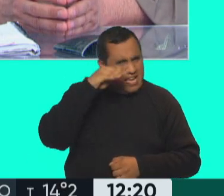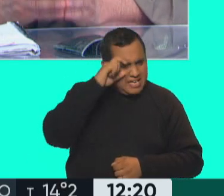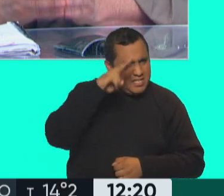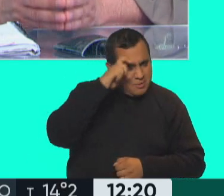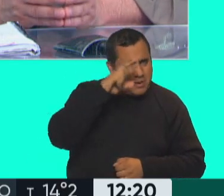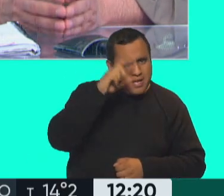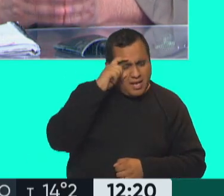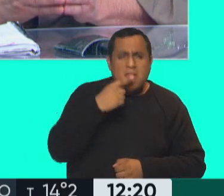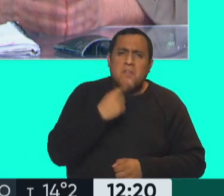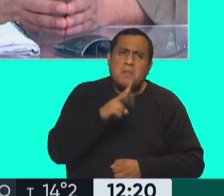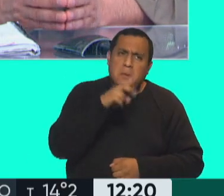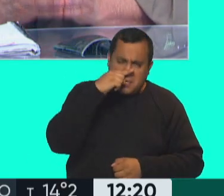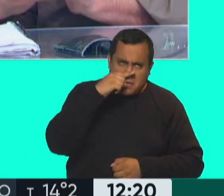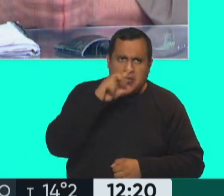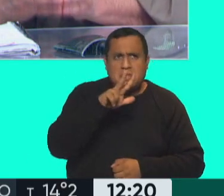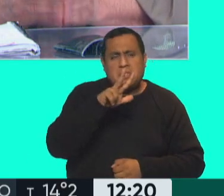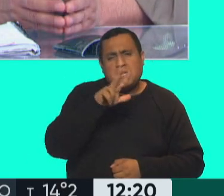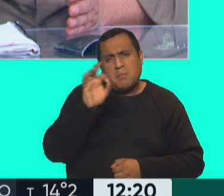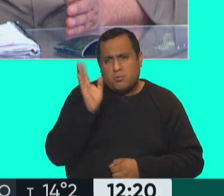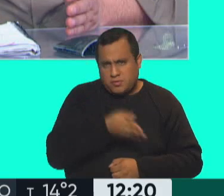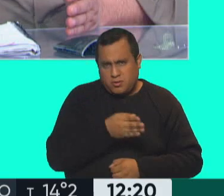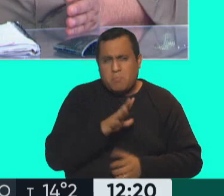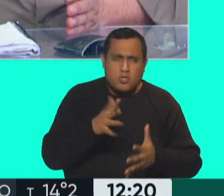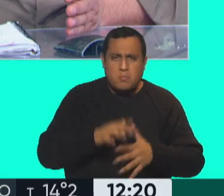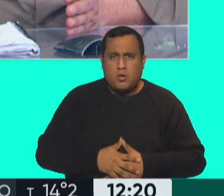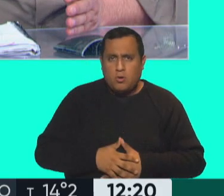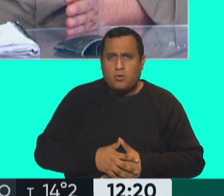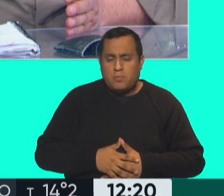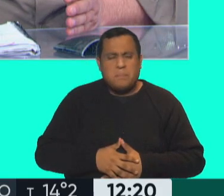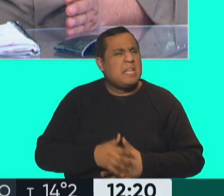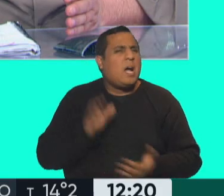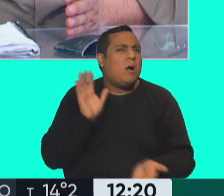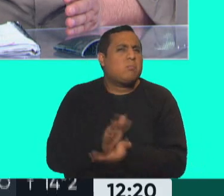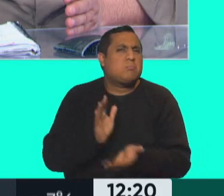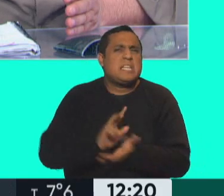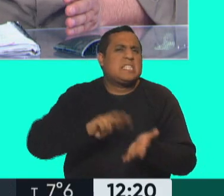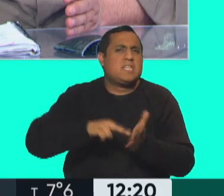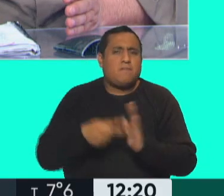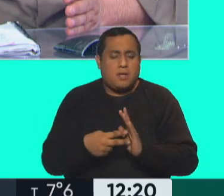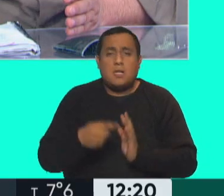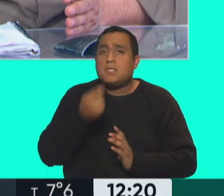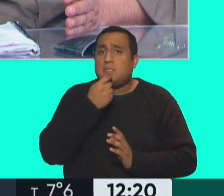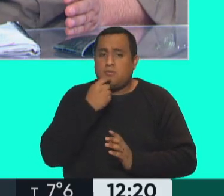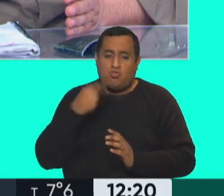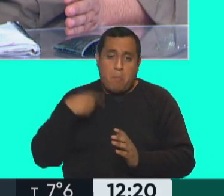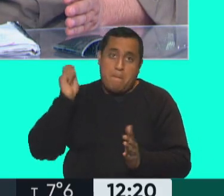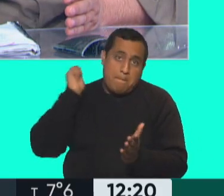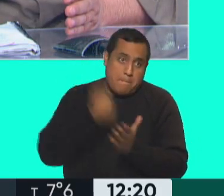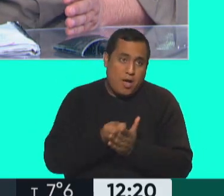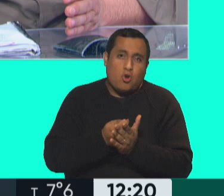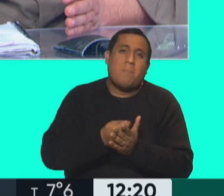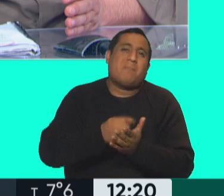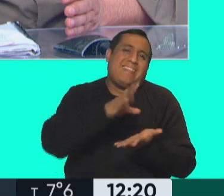27 y un 30% el aumento de los arrendamientos rurales. Quiere decir que si yo pago más por la tierra que voy a